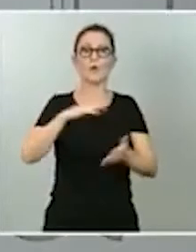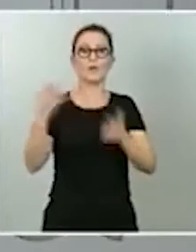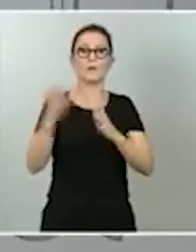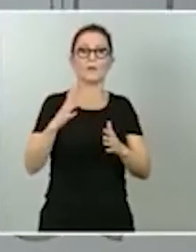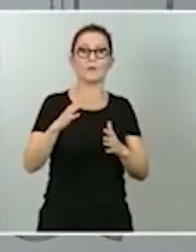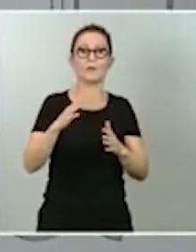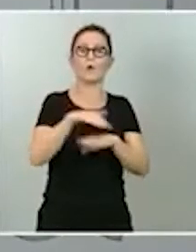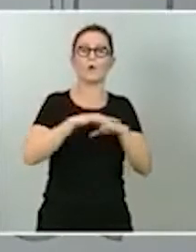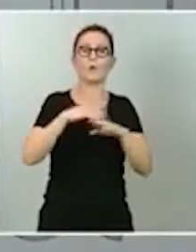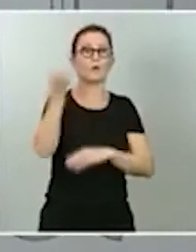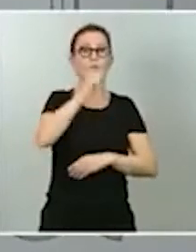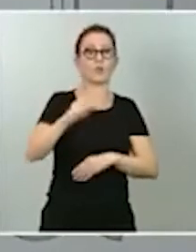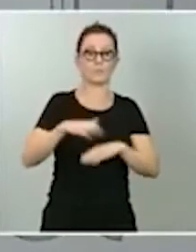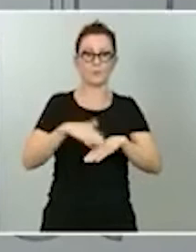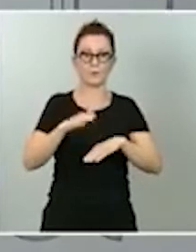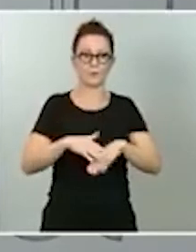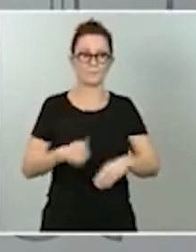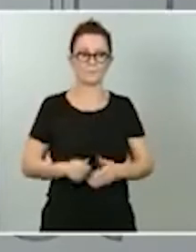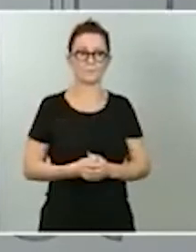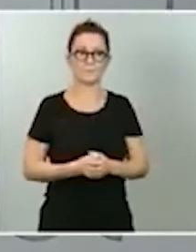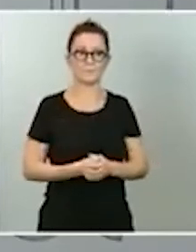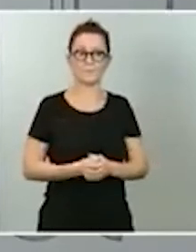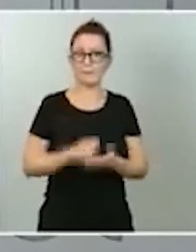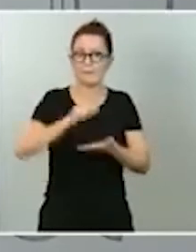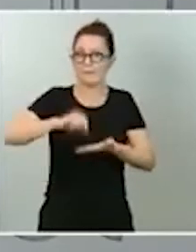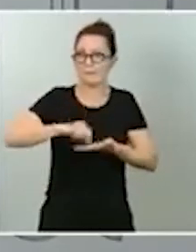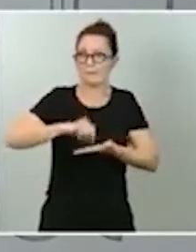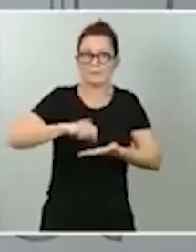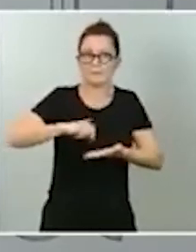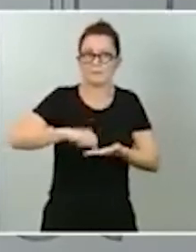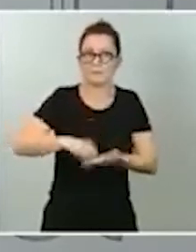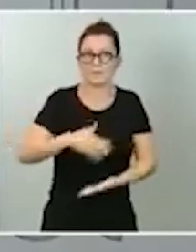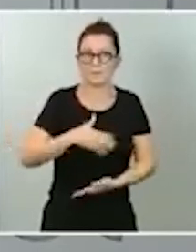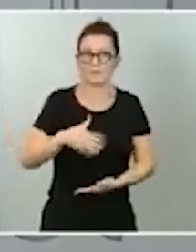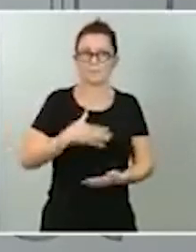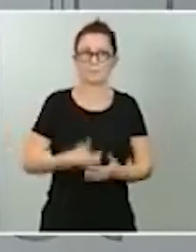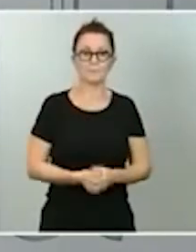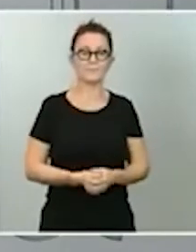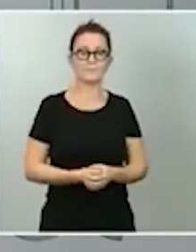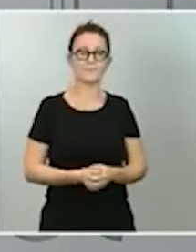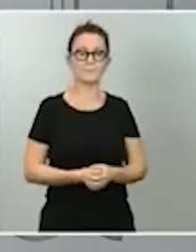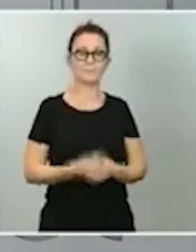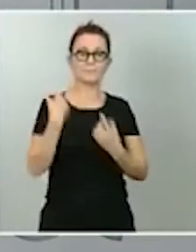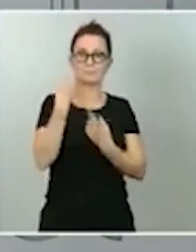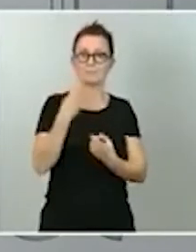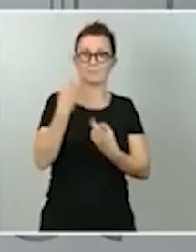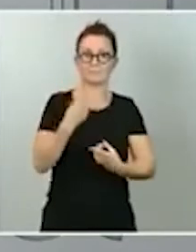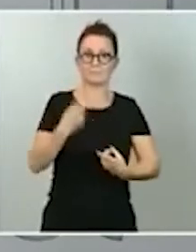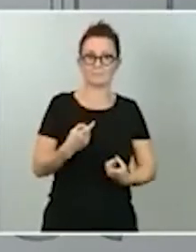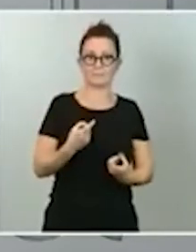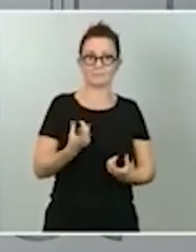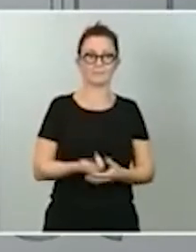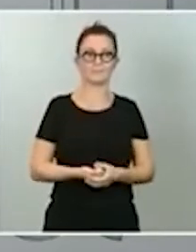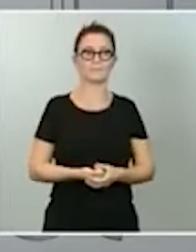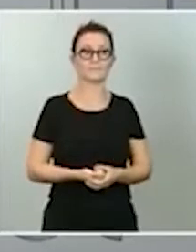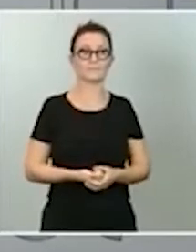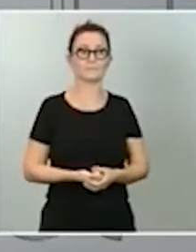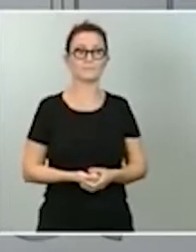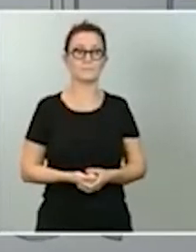No me da casi lugar a tomar nota de todas las preguntas que me formuláis en una sola